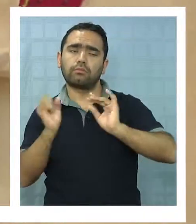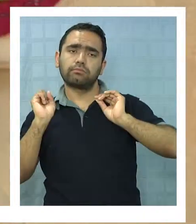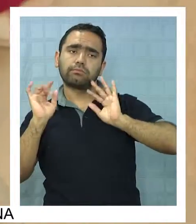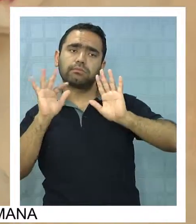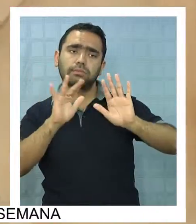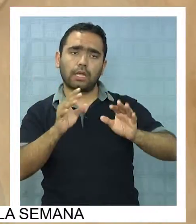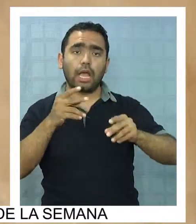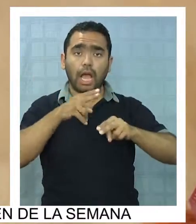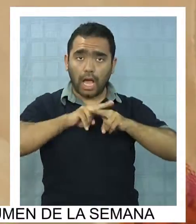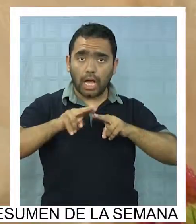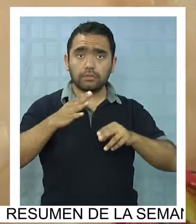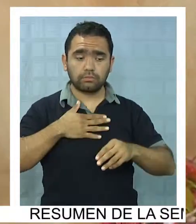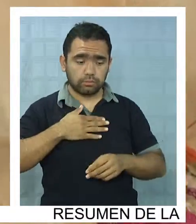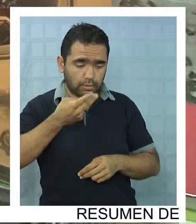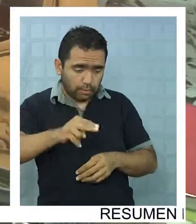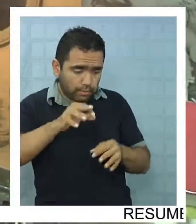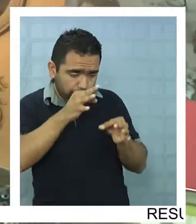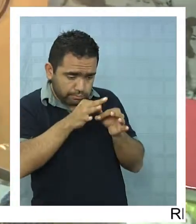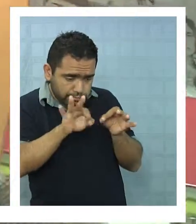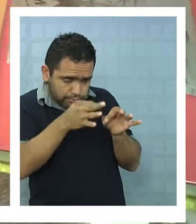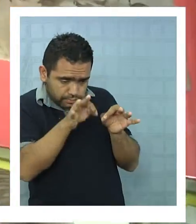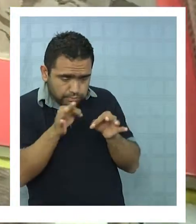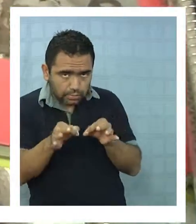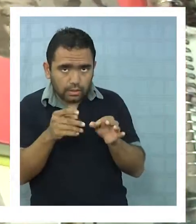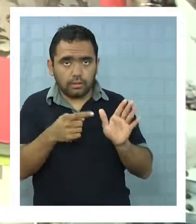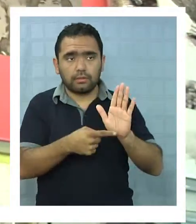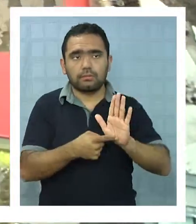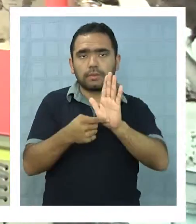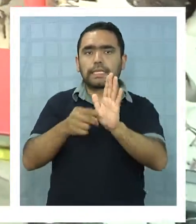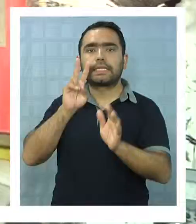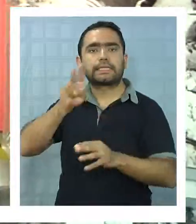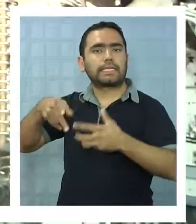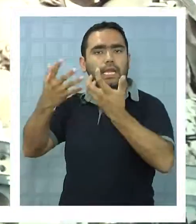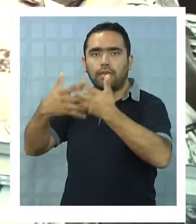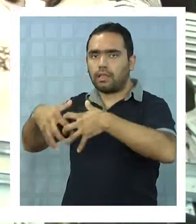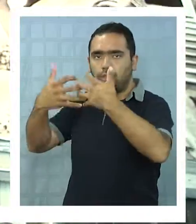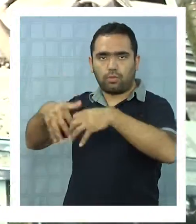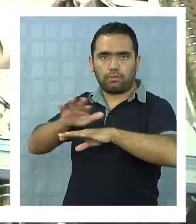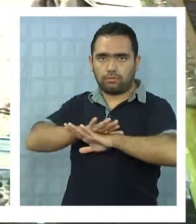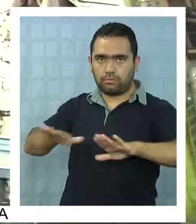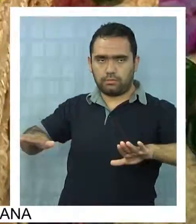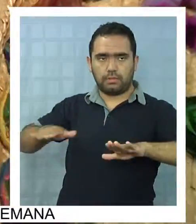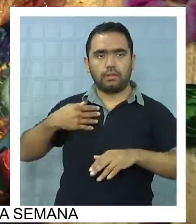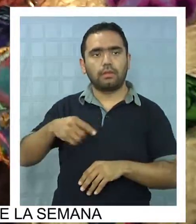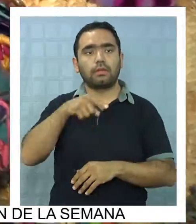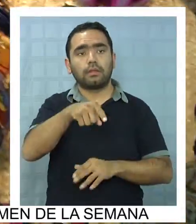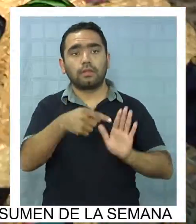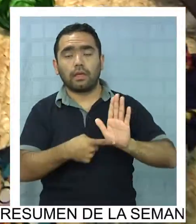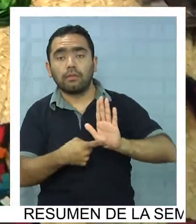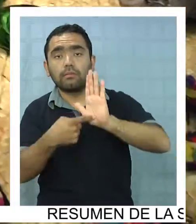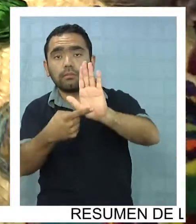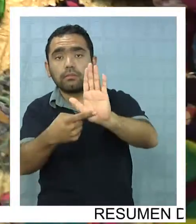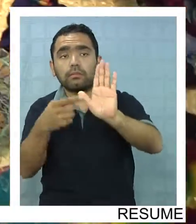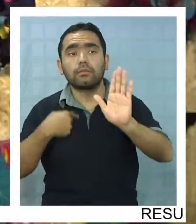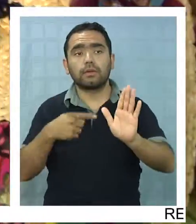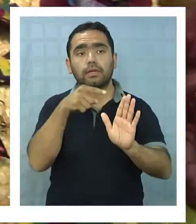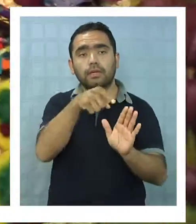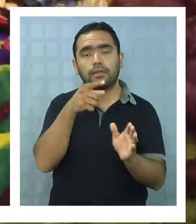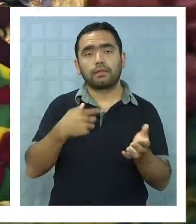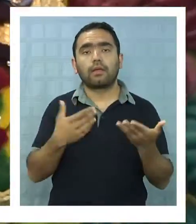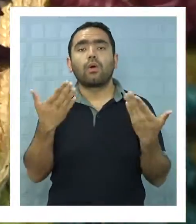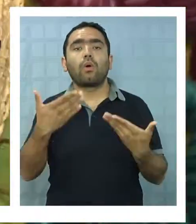sin sistema de industrialización. Una tendencia en la que el reciclaje también forma parte importante.